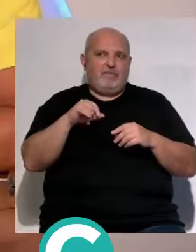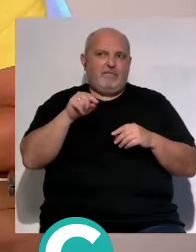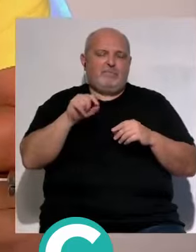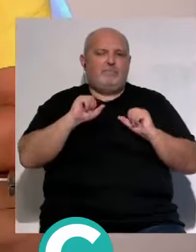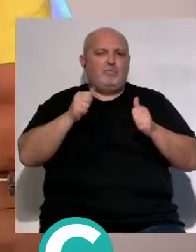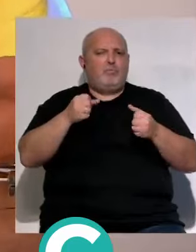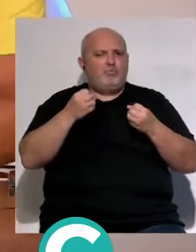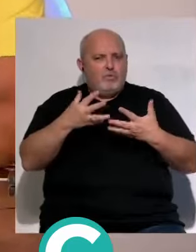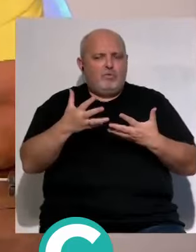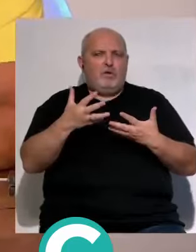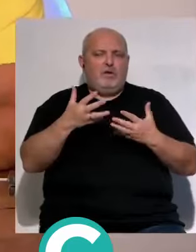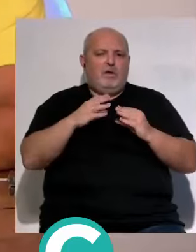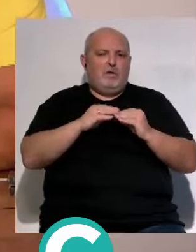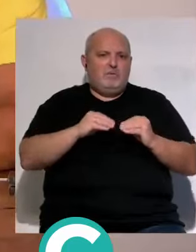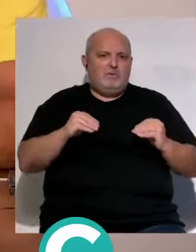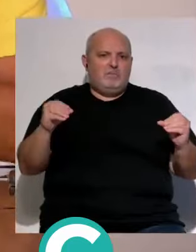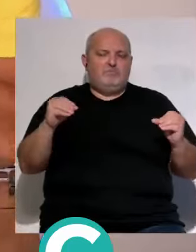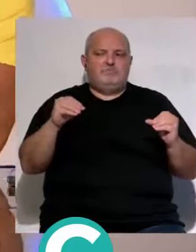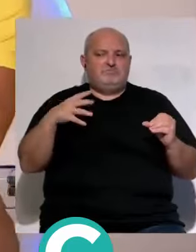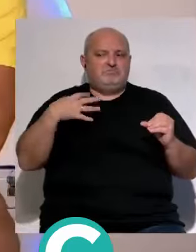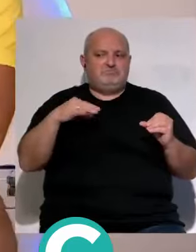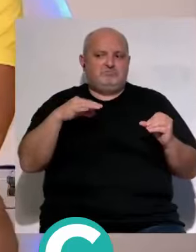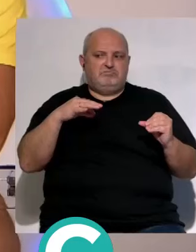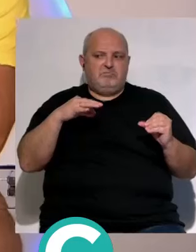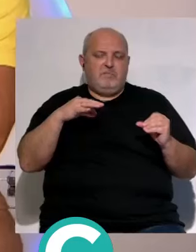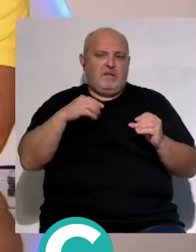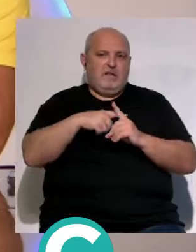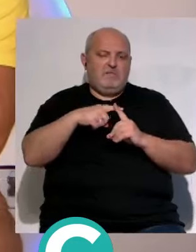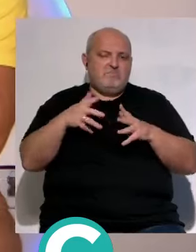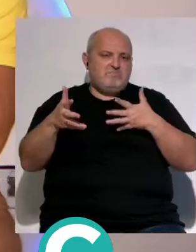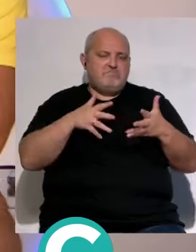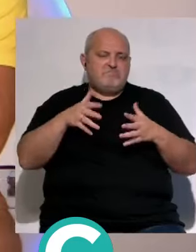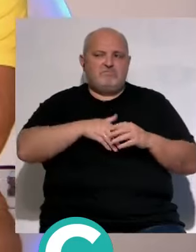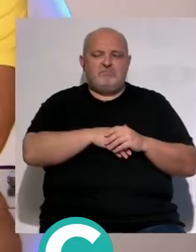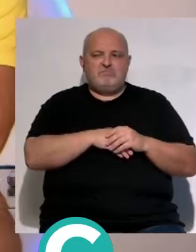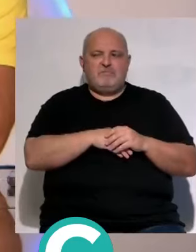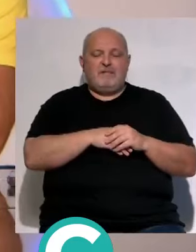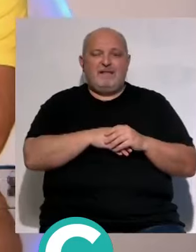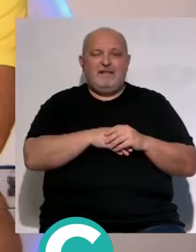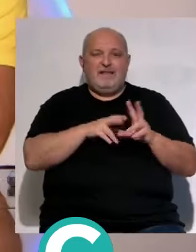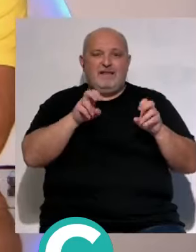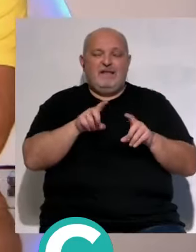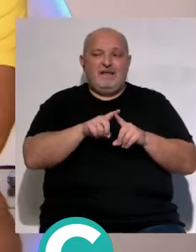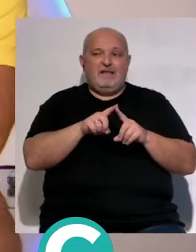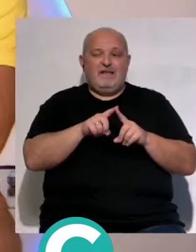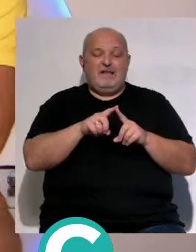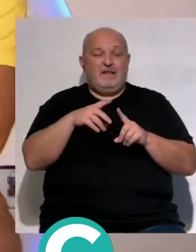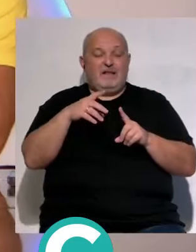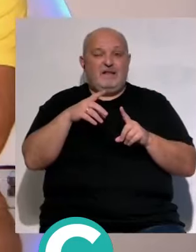empezó bien se diluyó ha sido el único más que ha mantenido un nivel decente a nivel de regularidad yo creo que